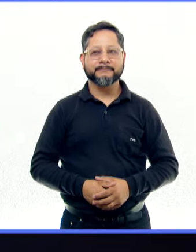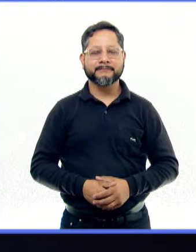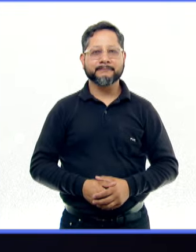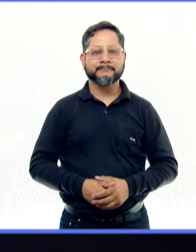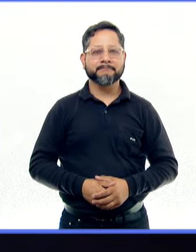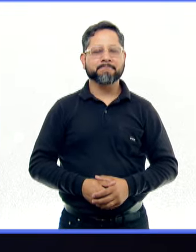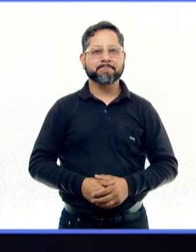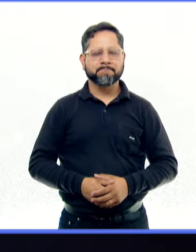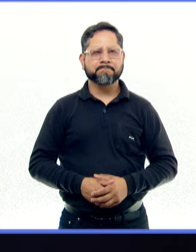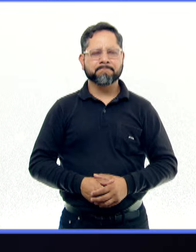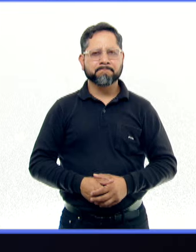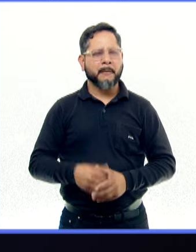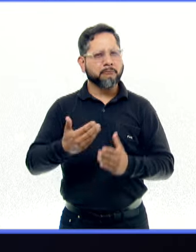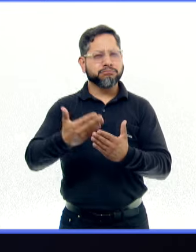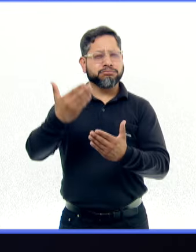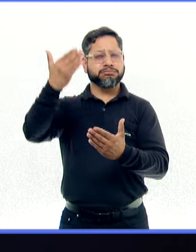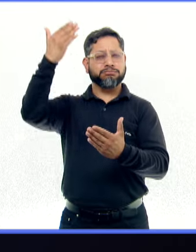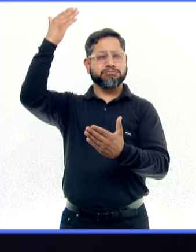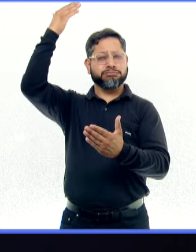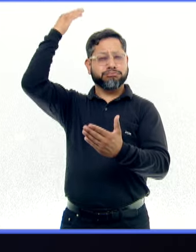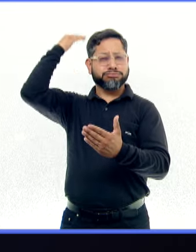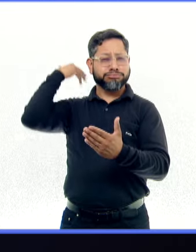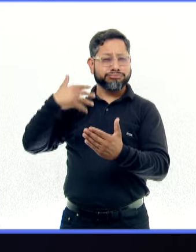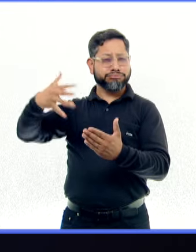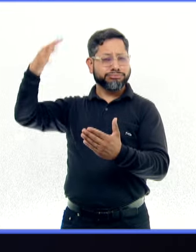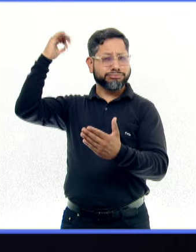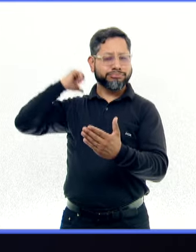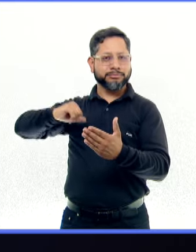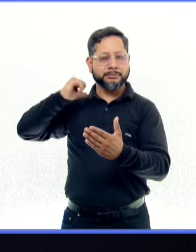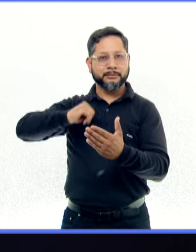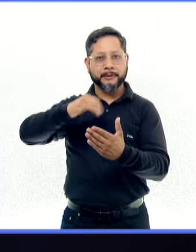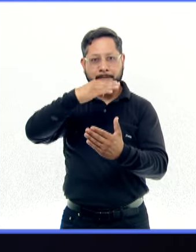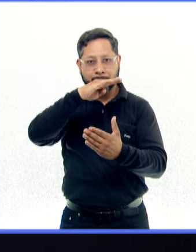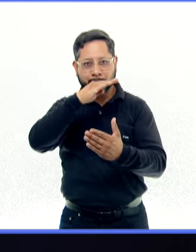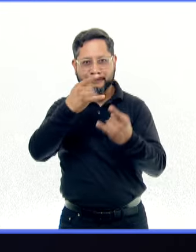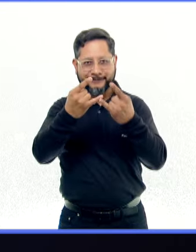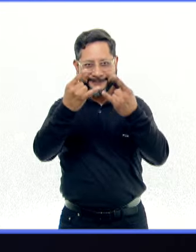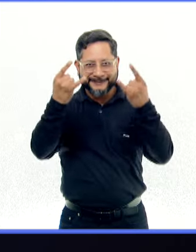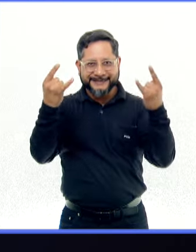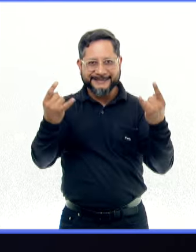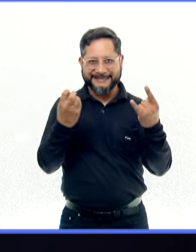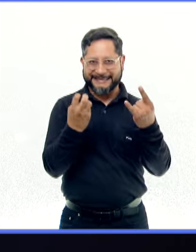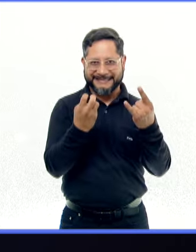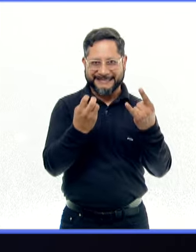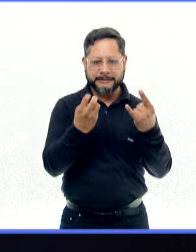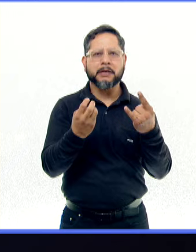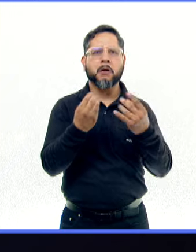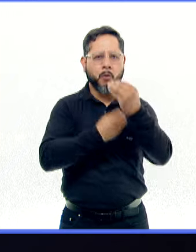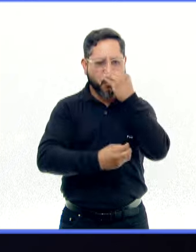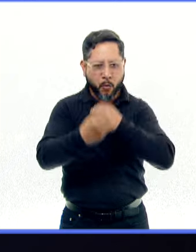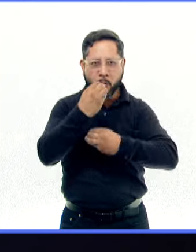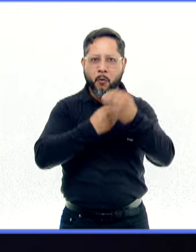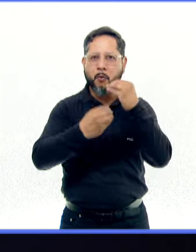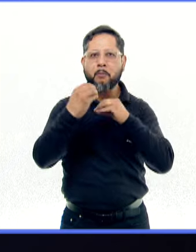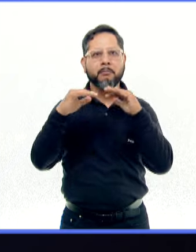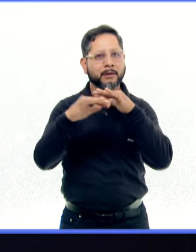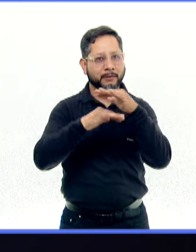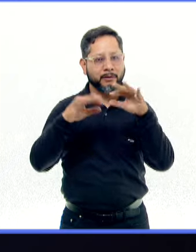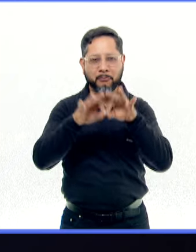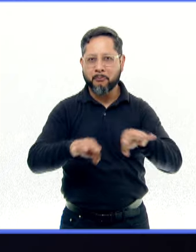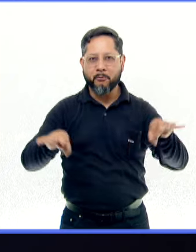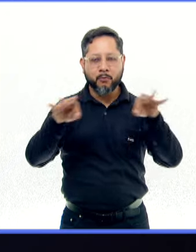En la cosmovisión prehispánica de México, el maíz fue un elemento que dio identidad y constituyó la base de la alimentación mesoamericana.